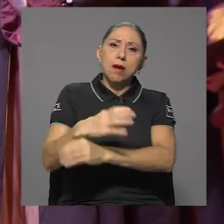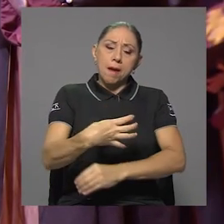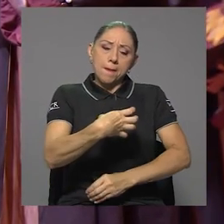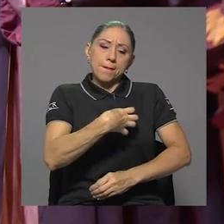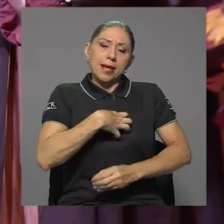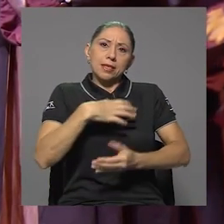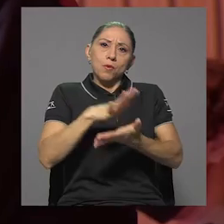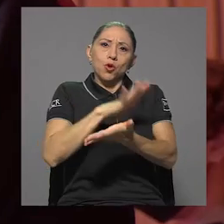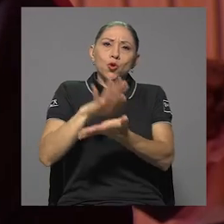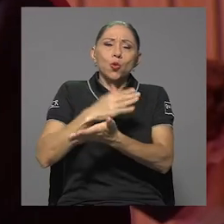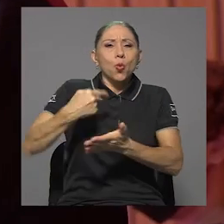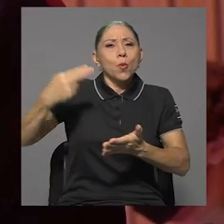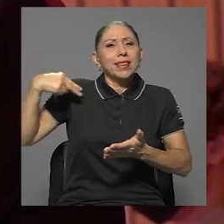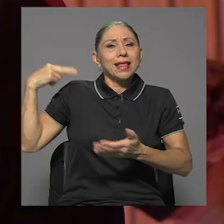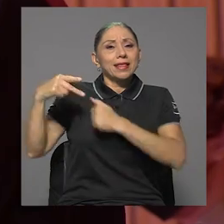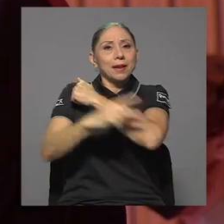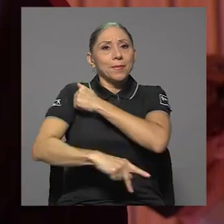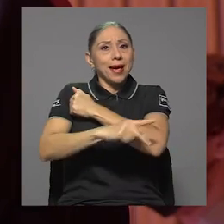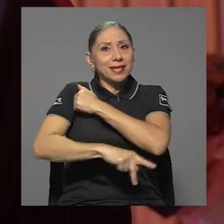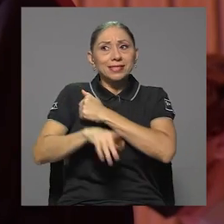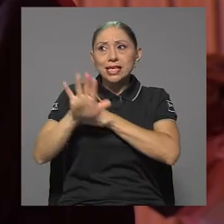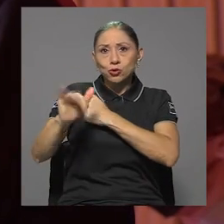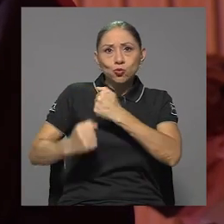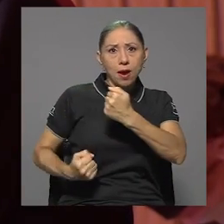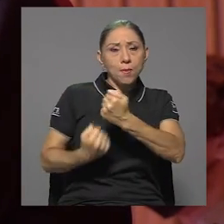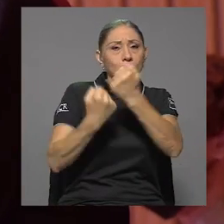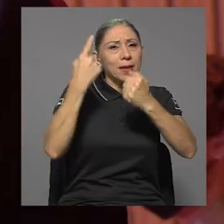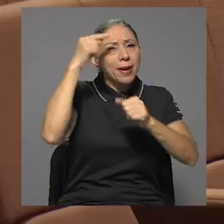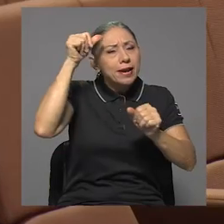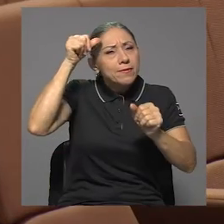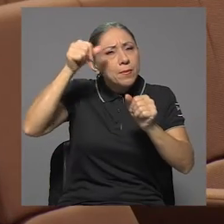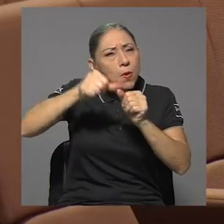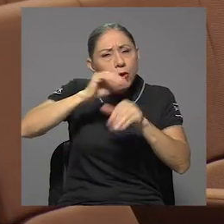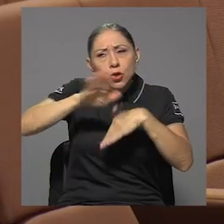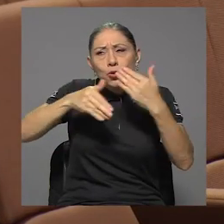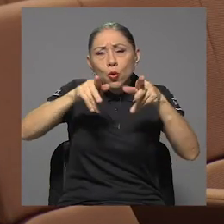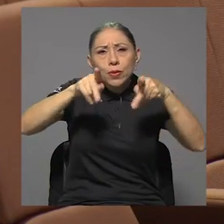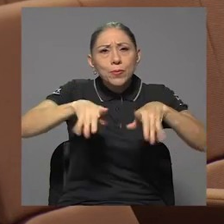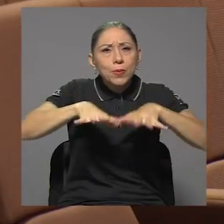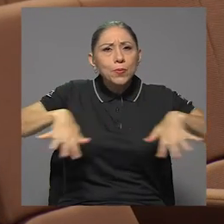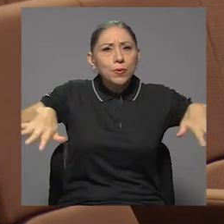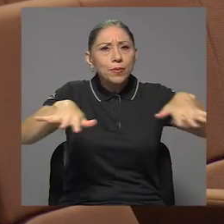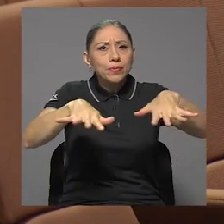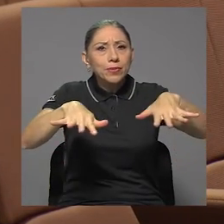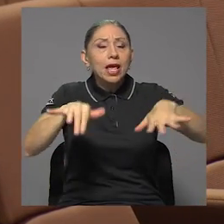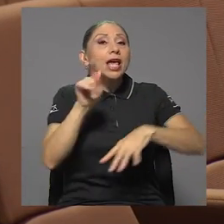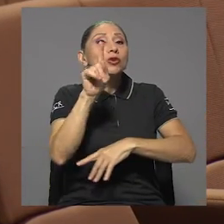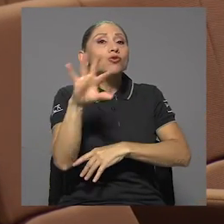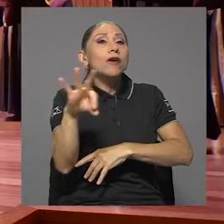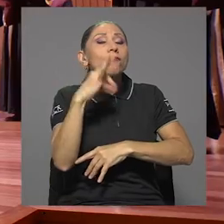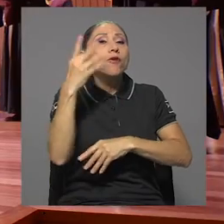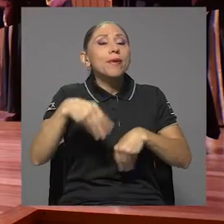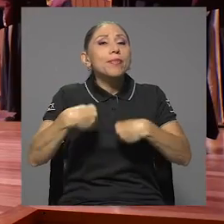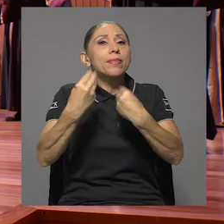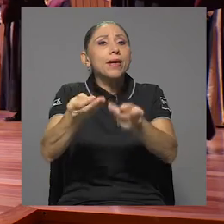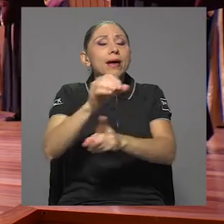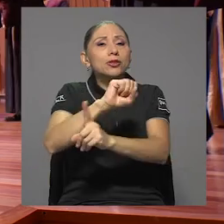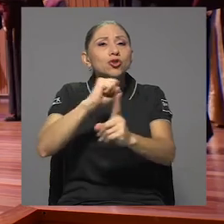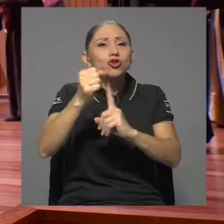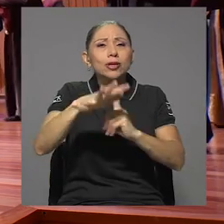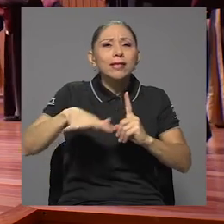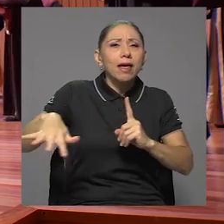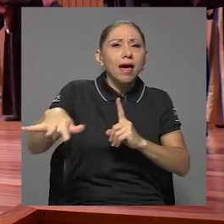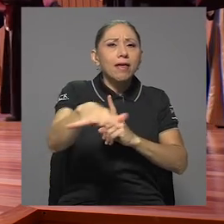documental de un país y su aporte a la memoria colectiva. Esa es una manera de retribuirle a la sociedad toda la